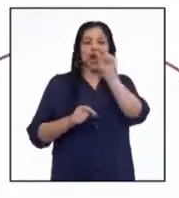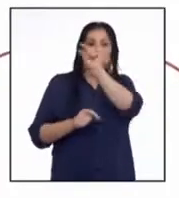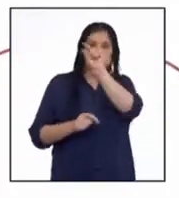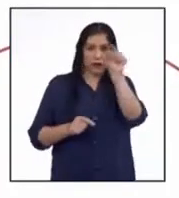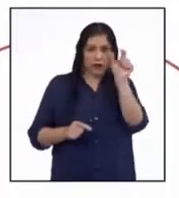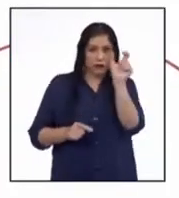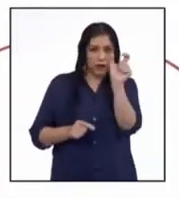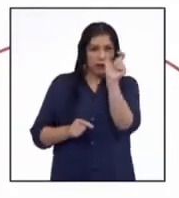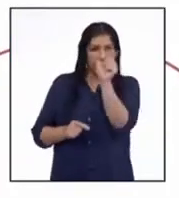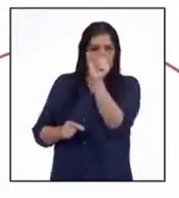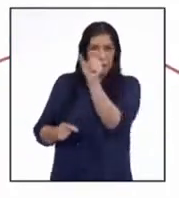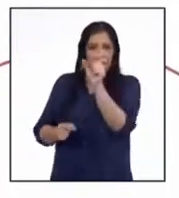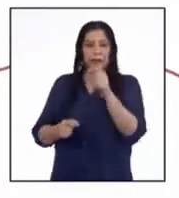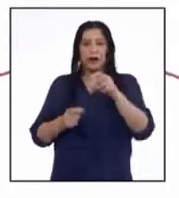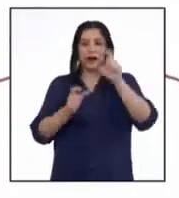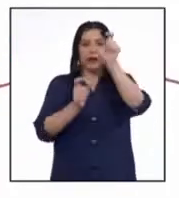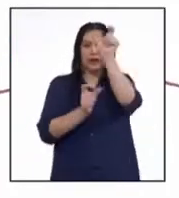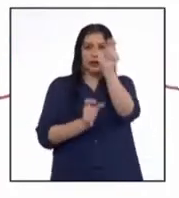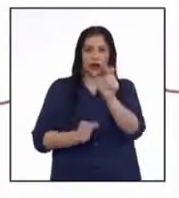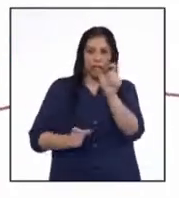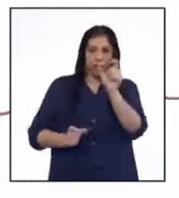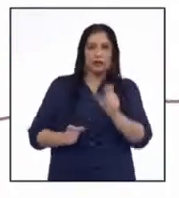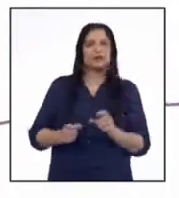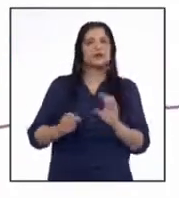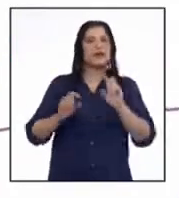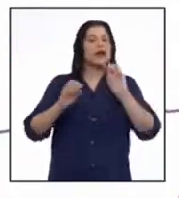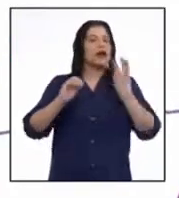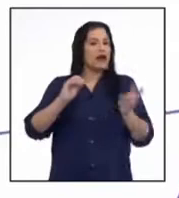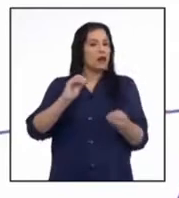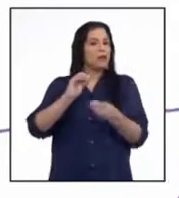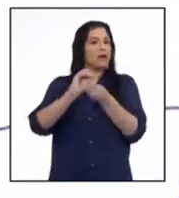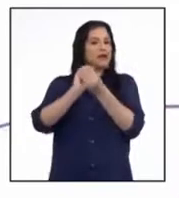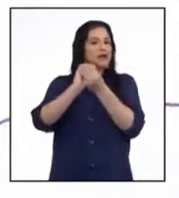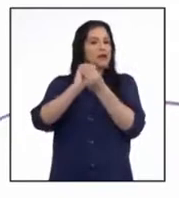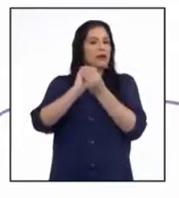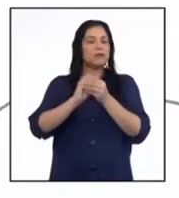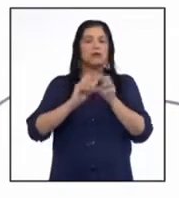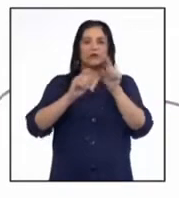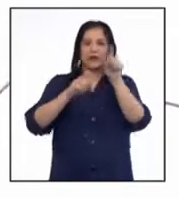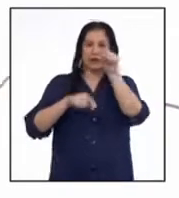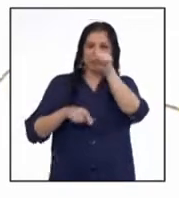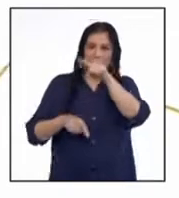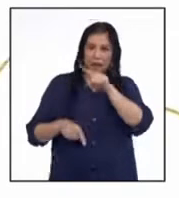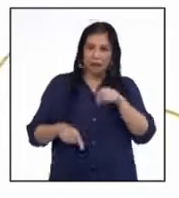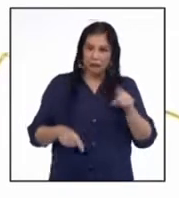y gráfico de barras contrapuestas, le sumamos el gráfico radial.